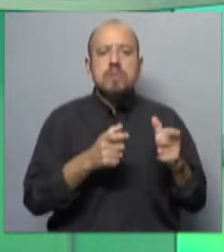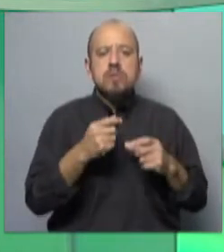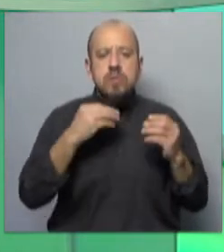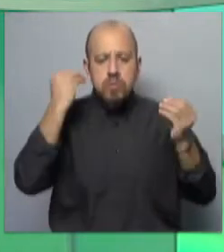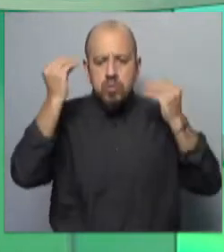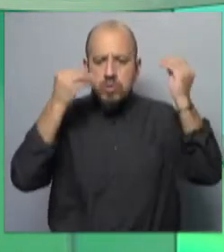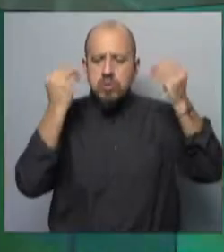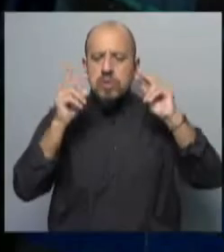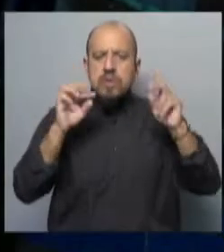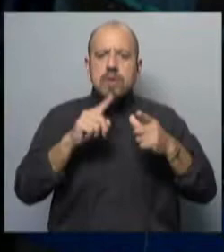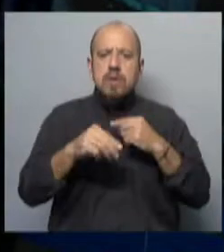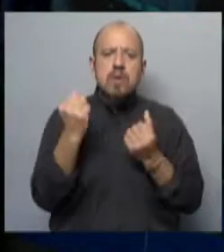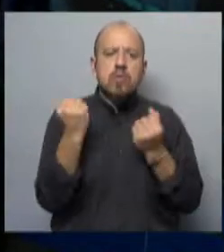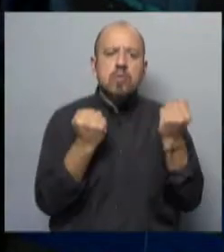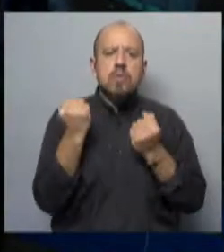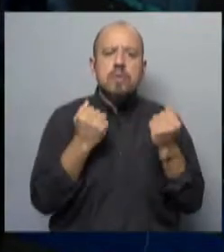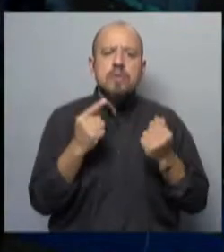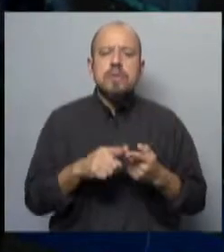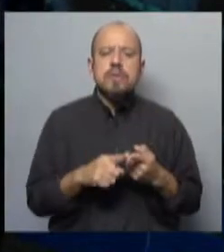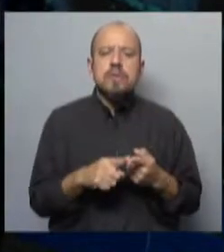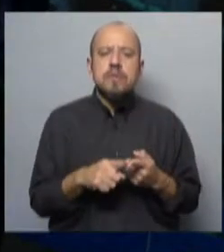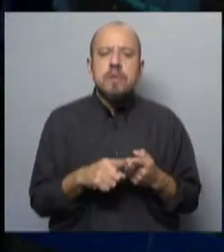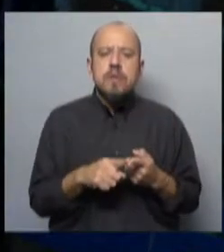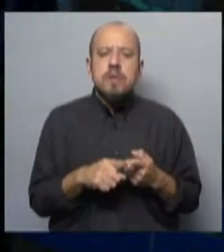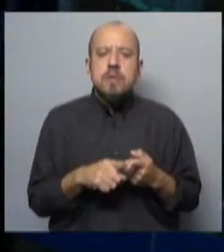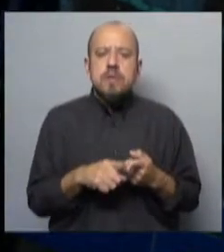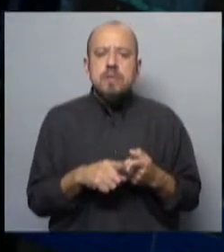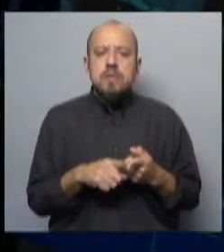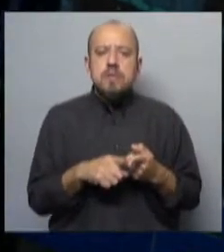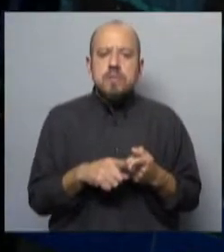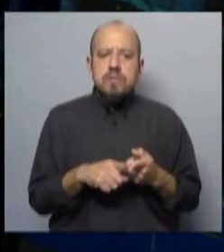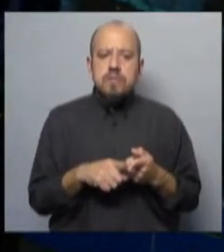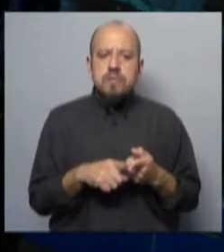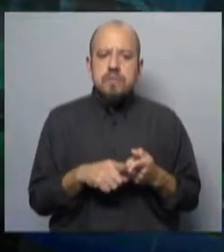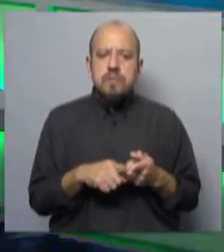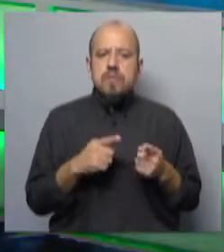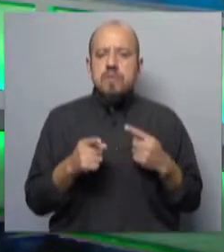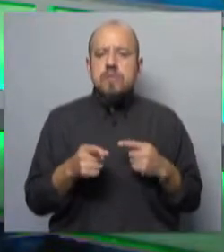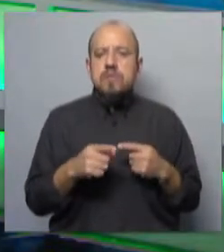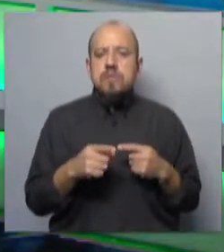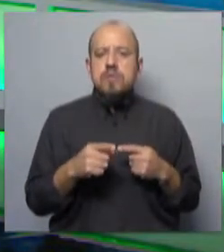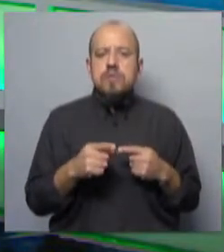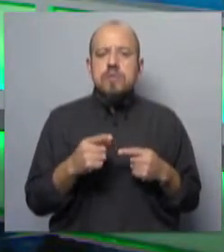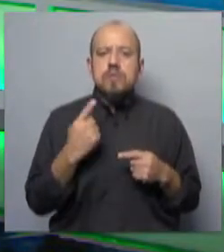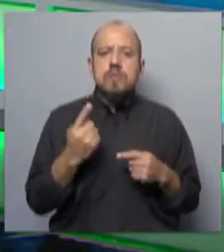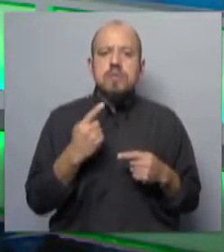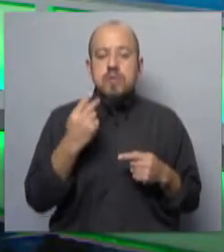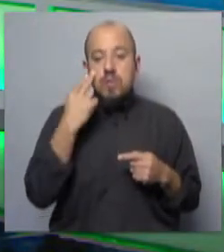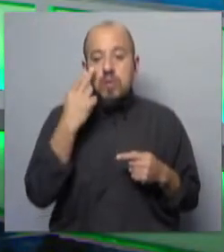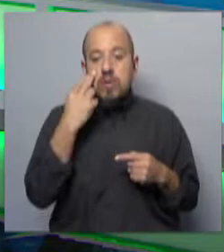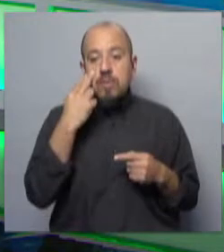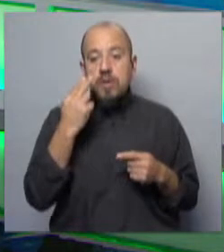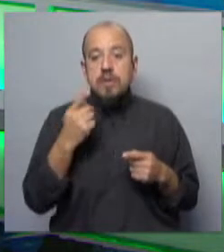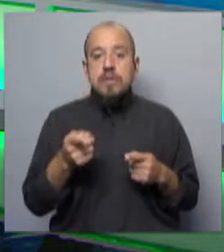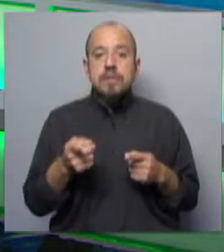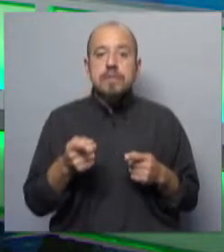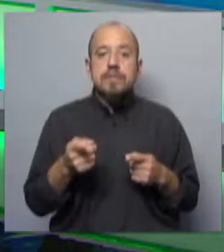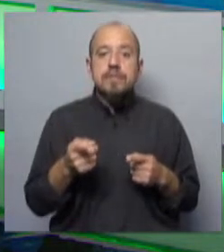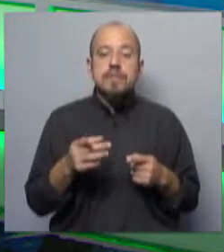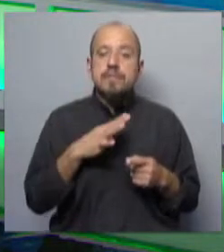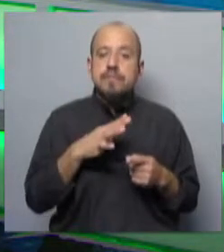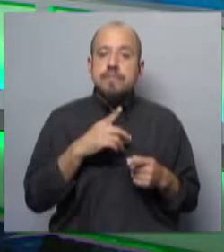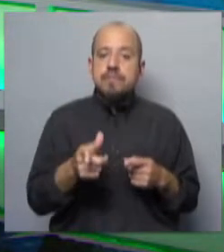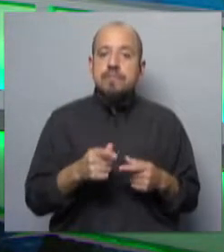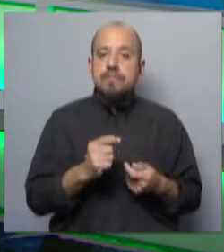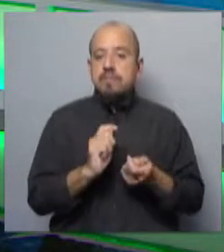preocupación económica. Bueno, sí, sin dudas, si nosotros miramos lo que fueron los principales problemas para la población, han